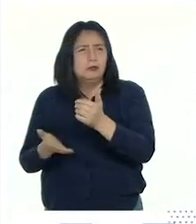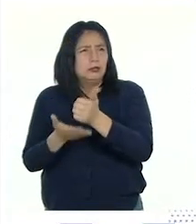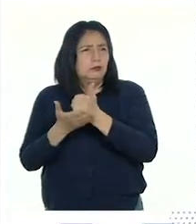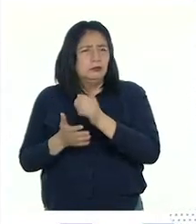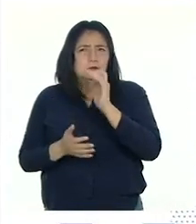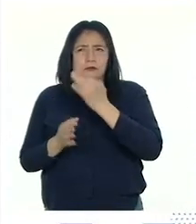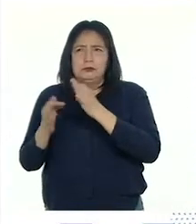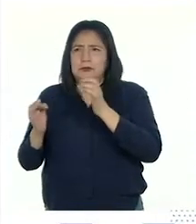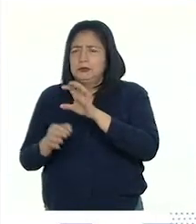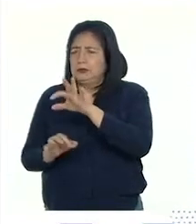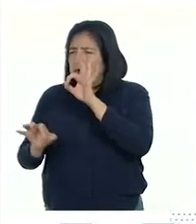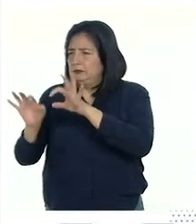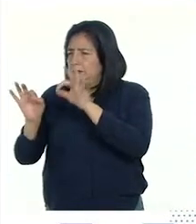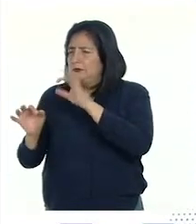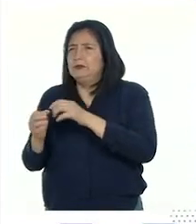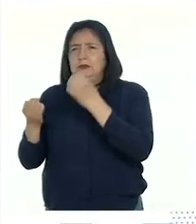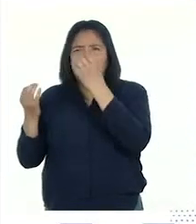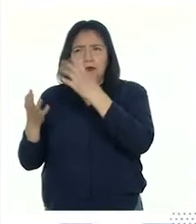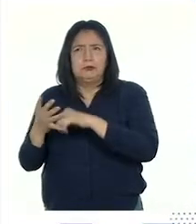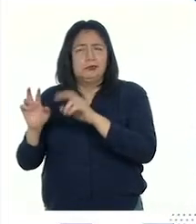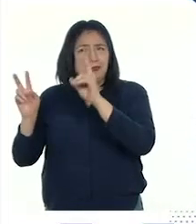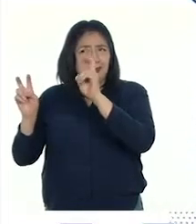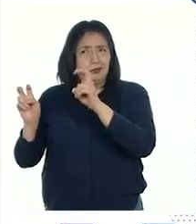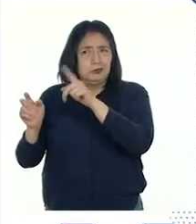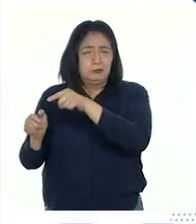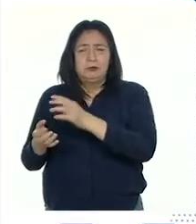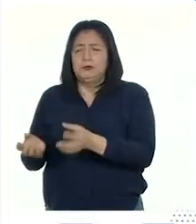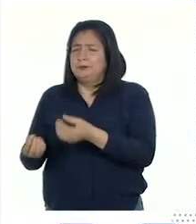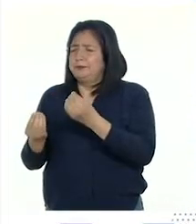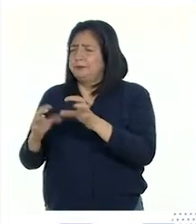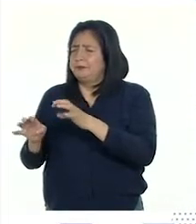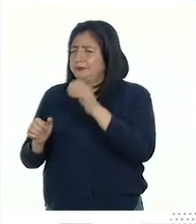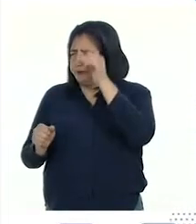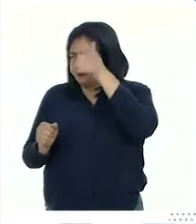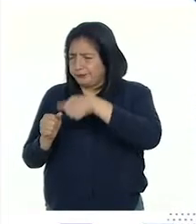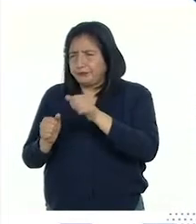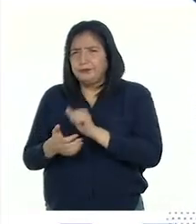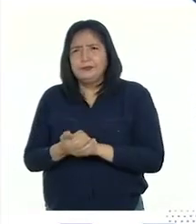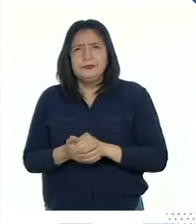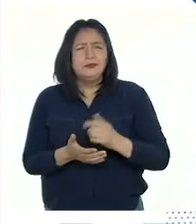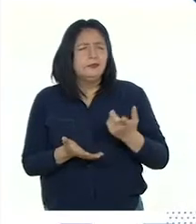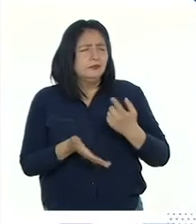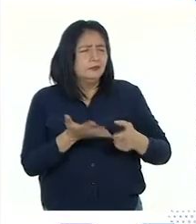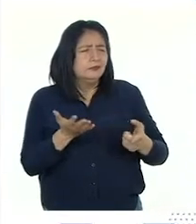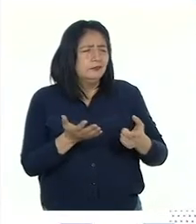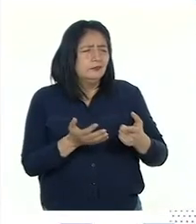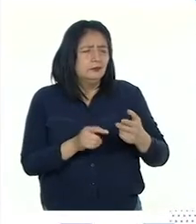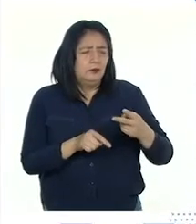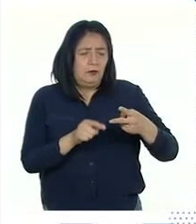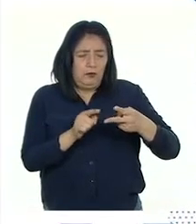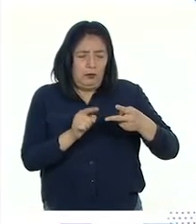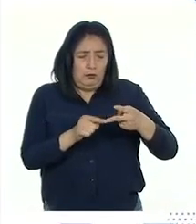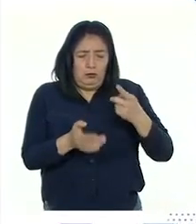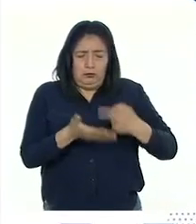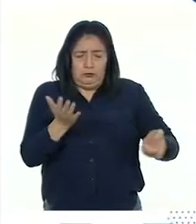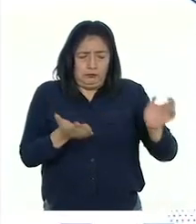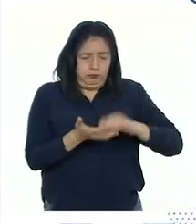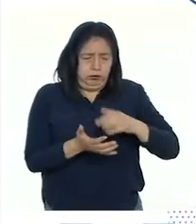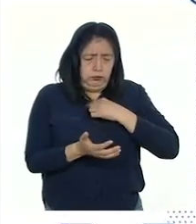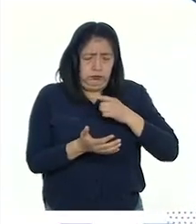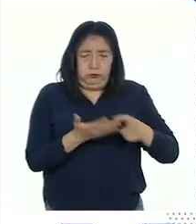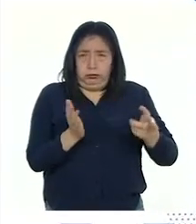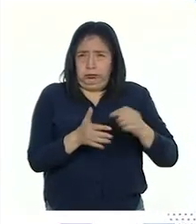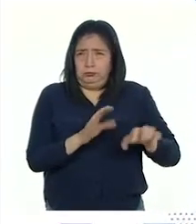familiar y seleccioné información sobre el tema de la formación de los recuerdos. ¿Qué fue lo que más me gustó de realizar este